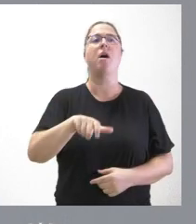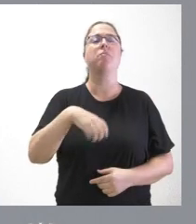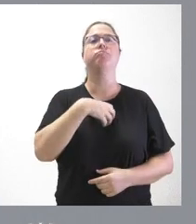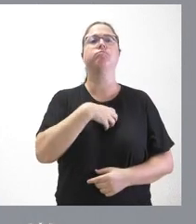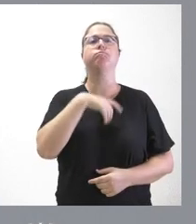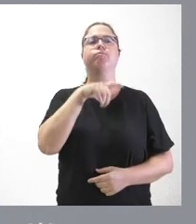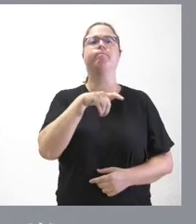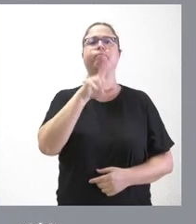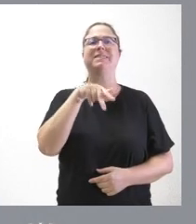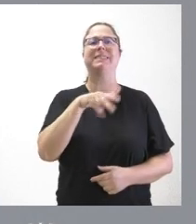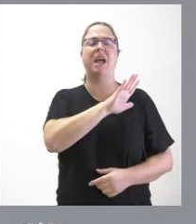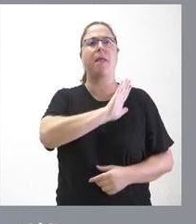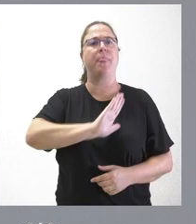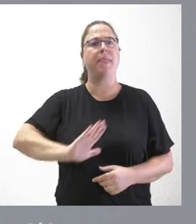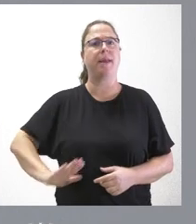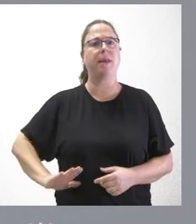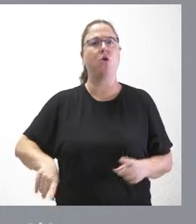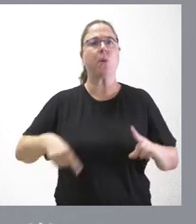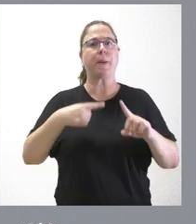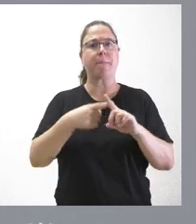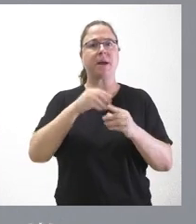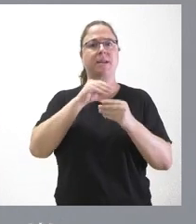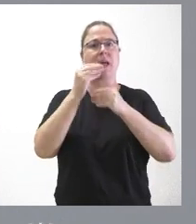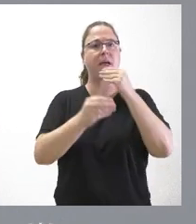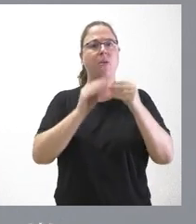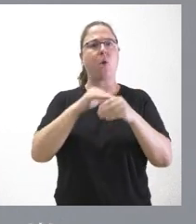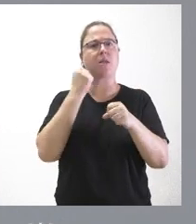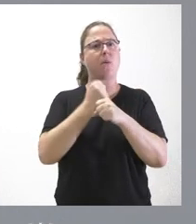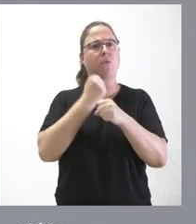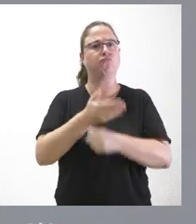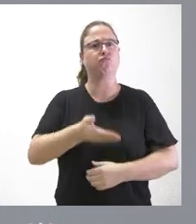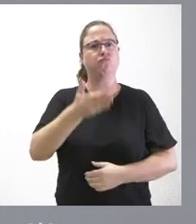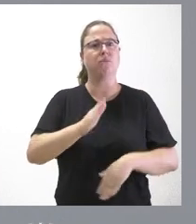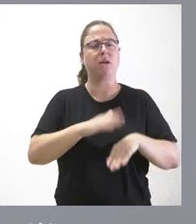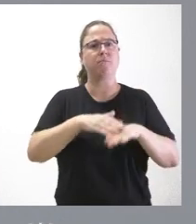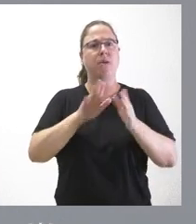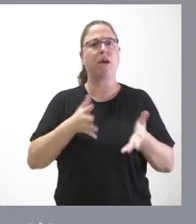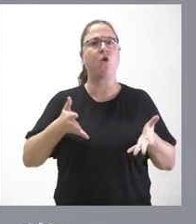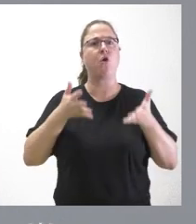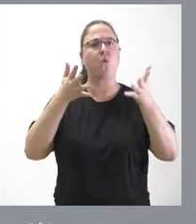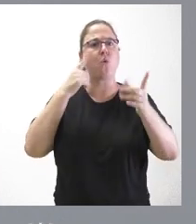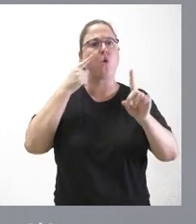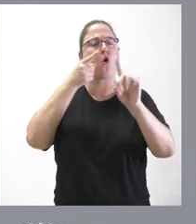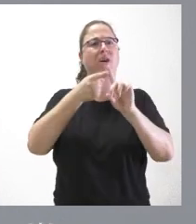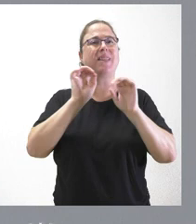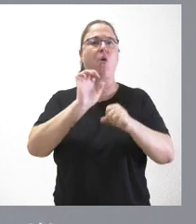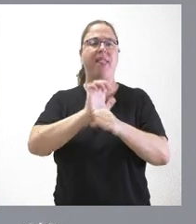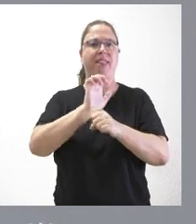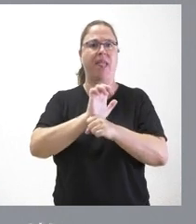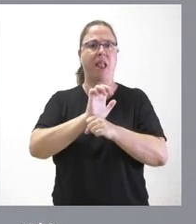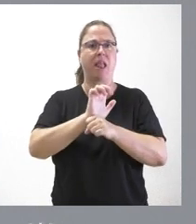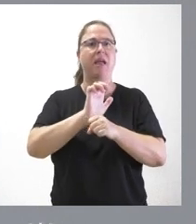de funcionario interino y que va a desarrollar una importante tarea al servicio de los objetivos que tiene el ECIL, básicamente